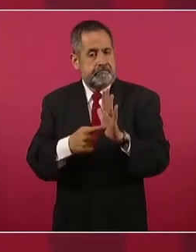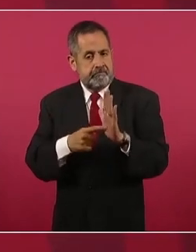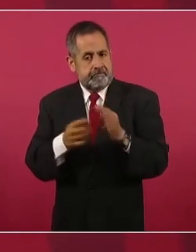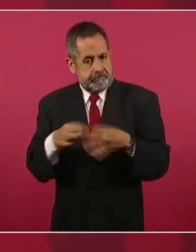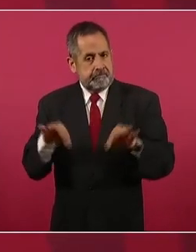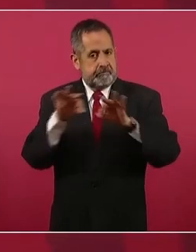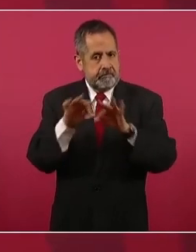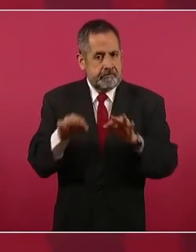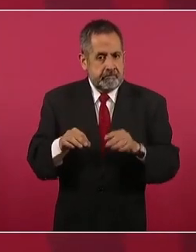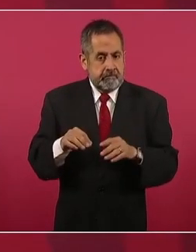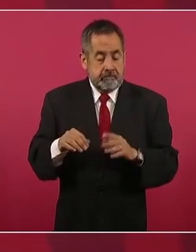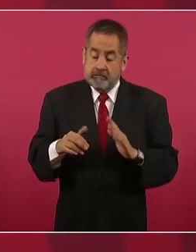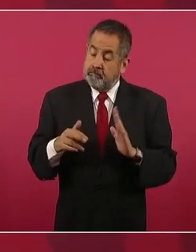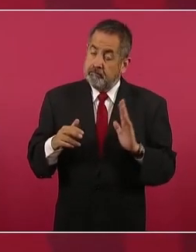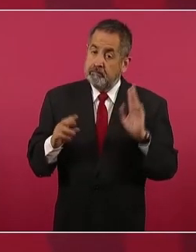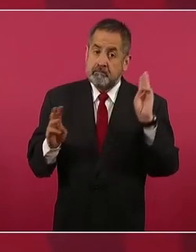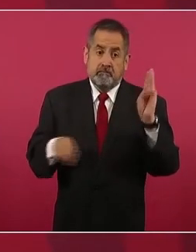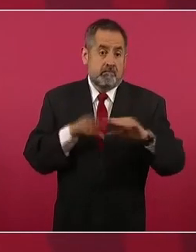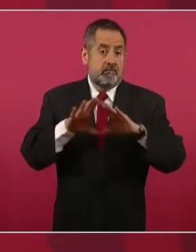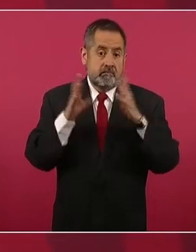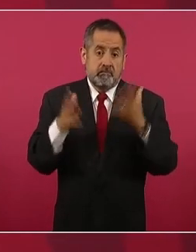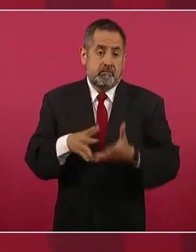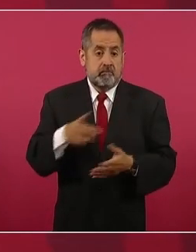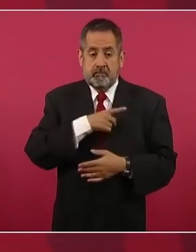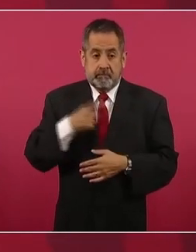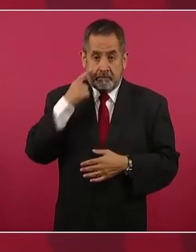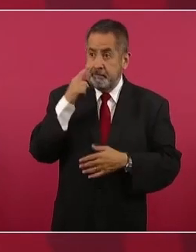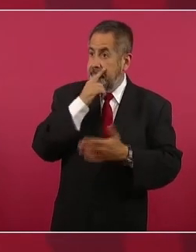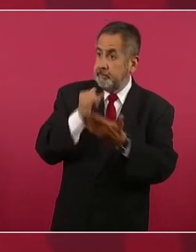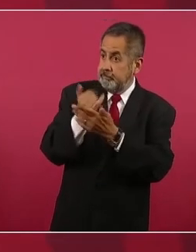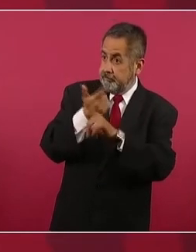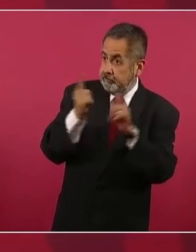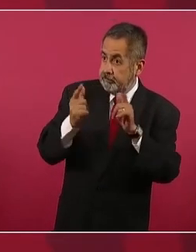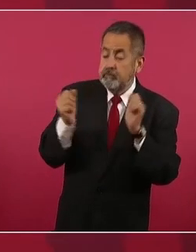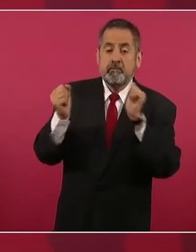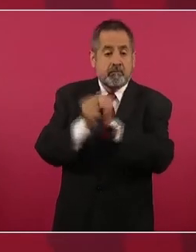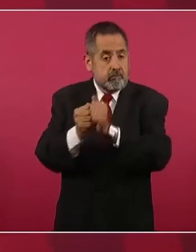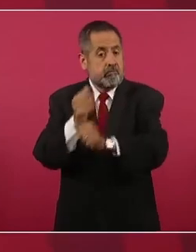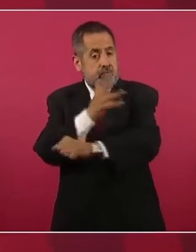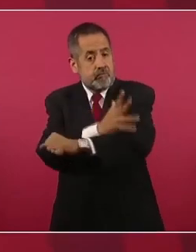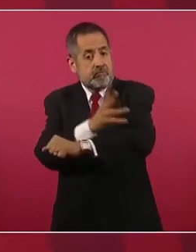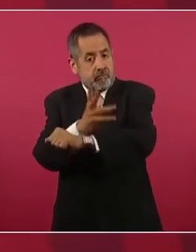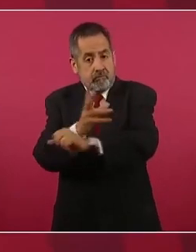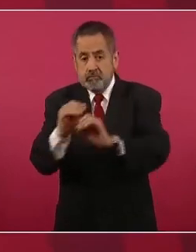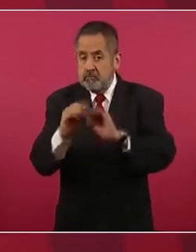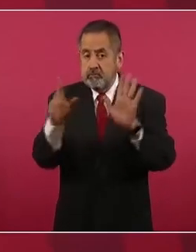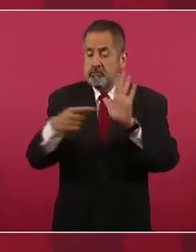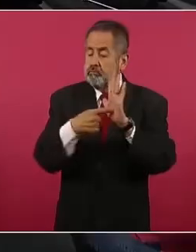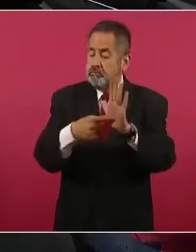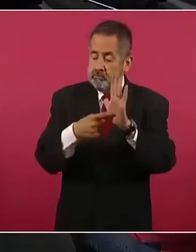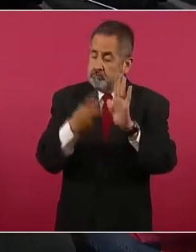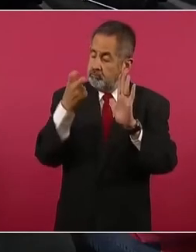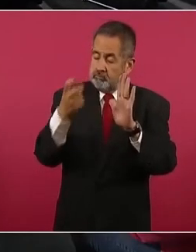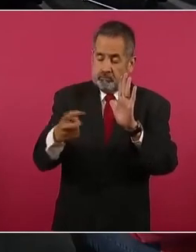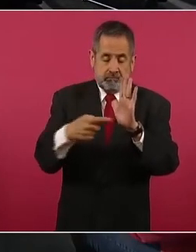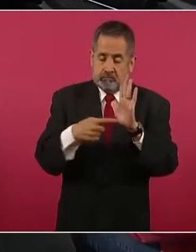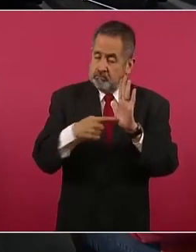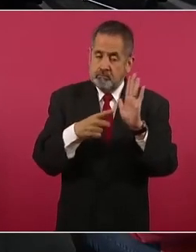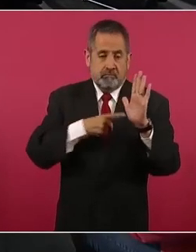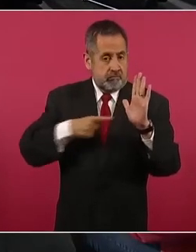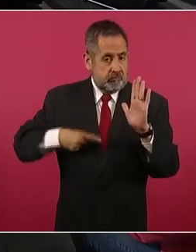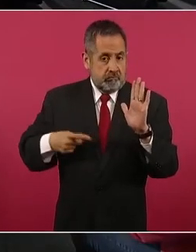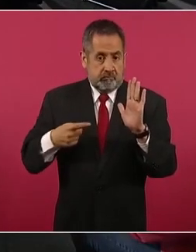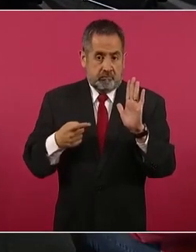Que es una regla de oro De la democracia Y que esos periódicos